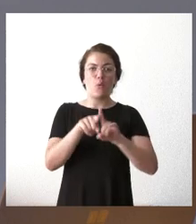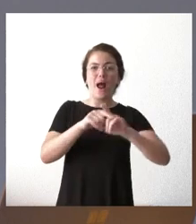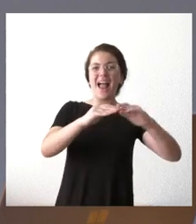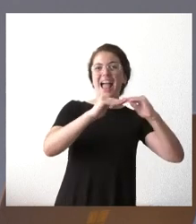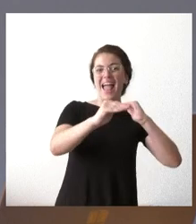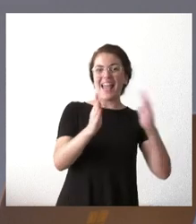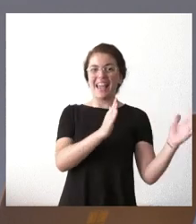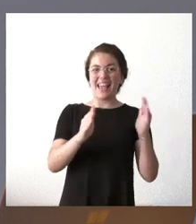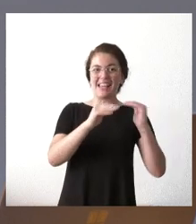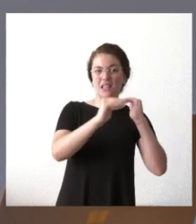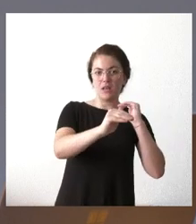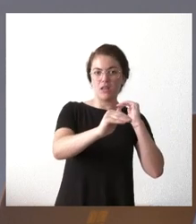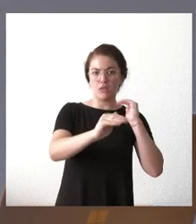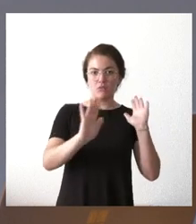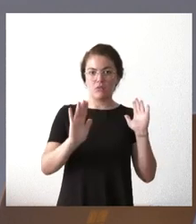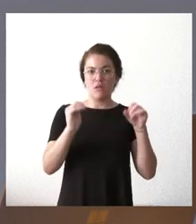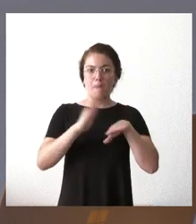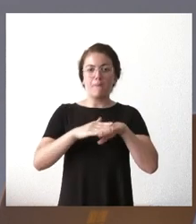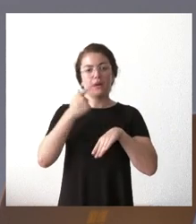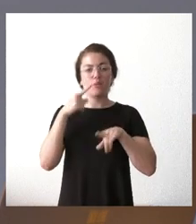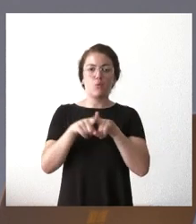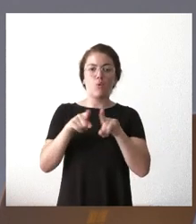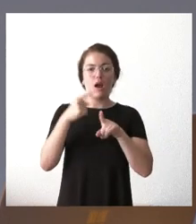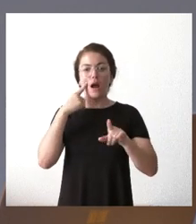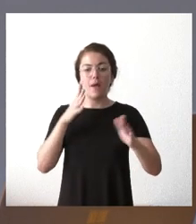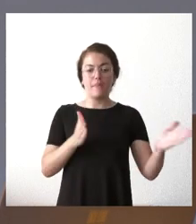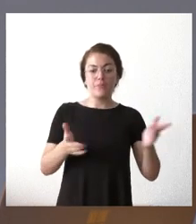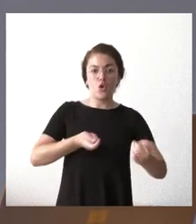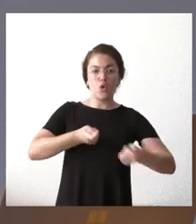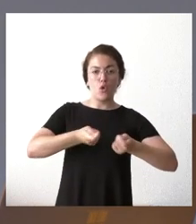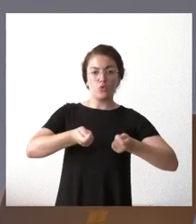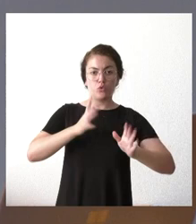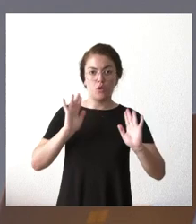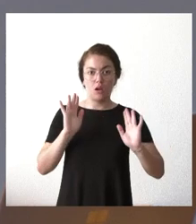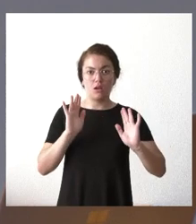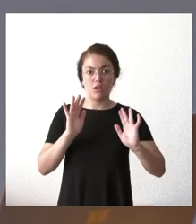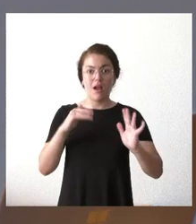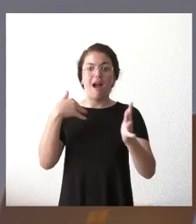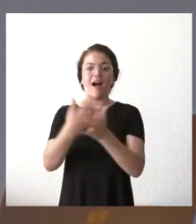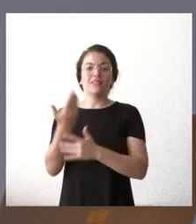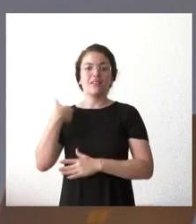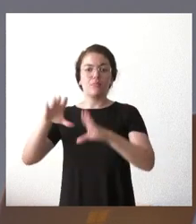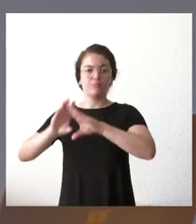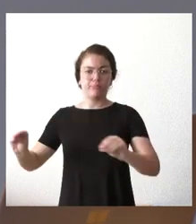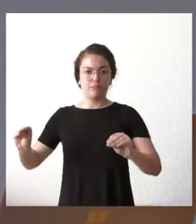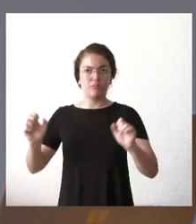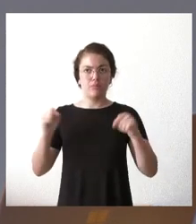es decir, en fase de cerrar el perímetro y tender hacia su control definitivo y hacia su extinción.